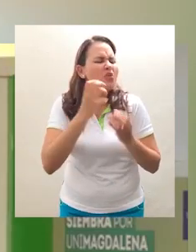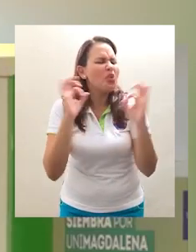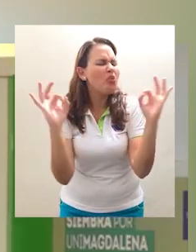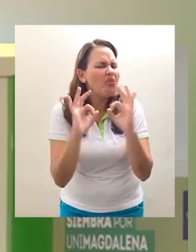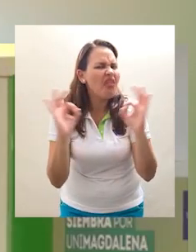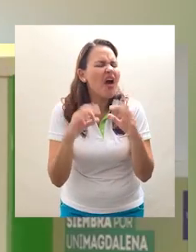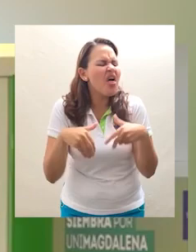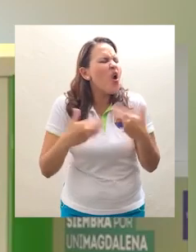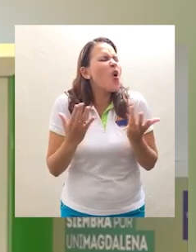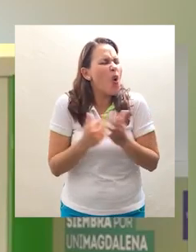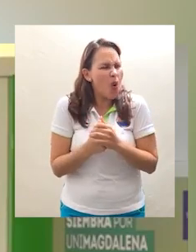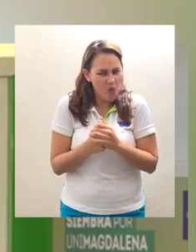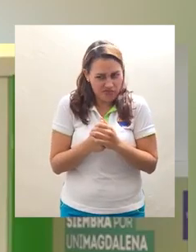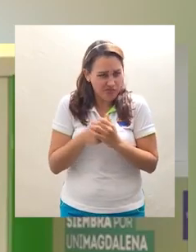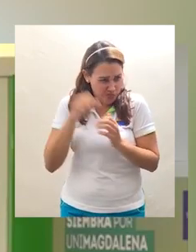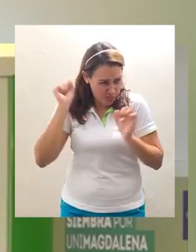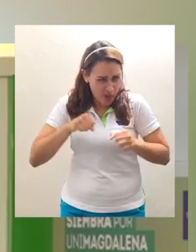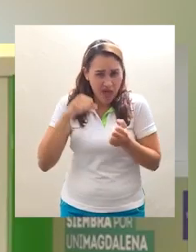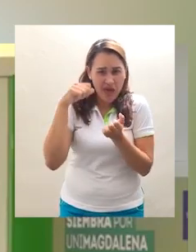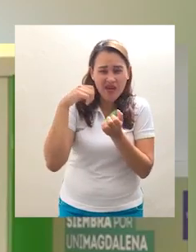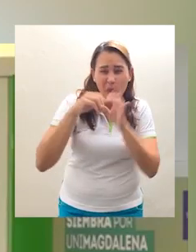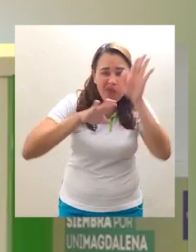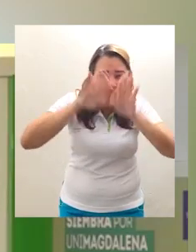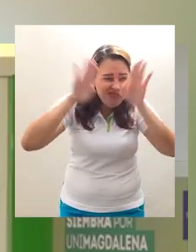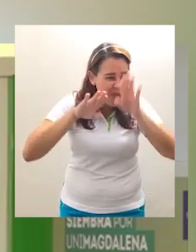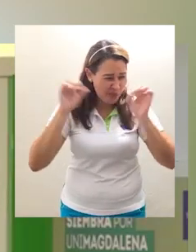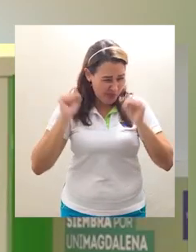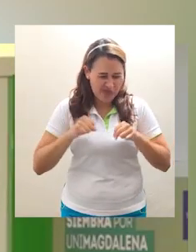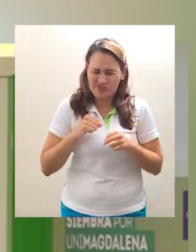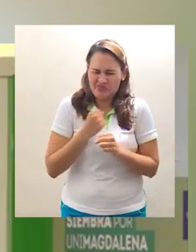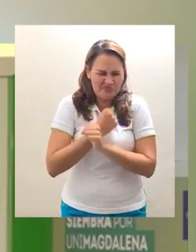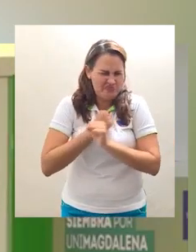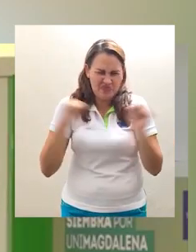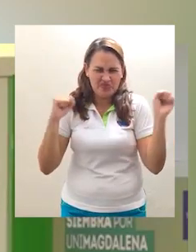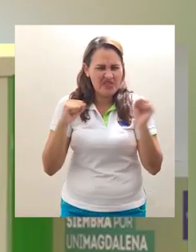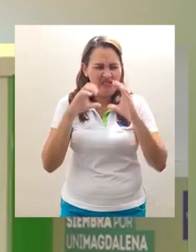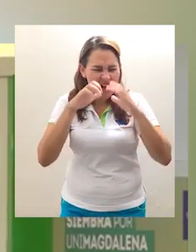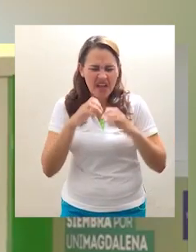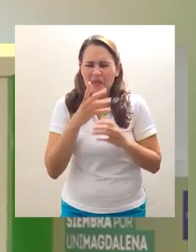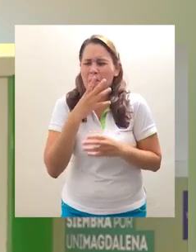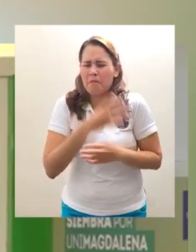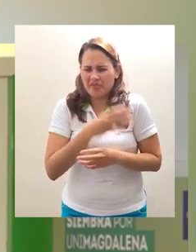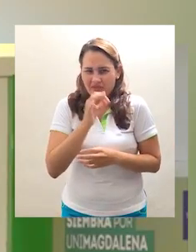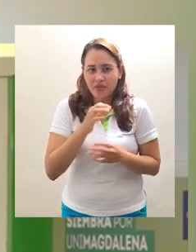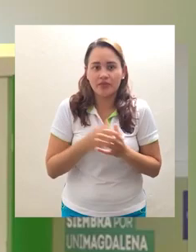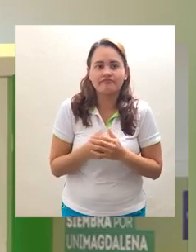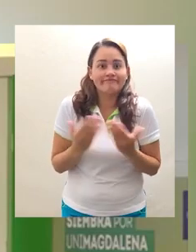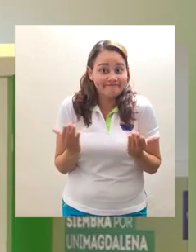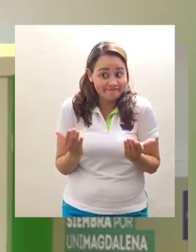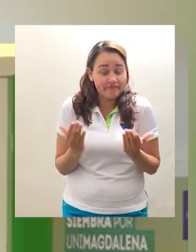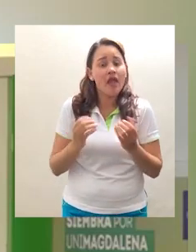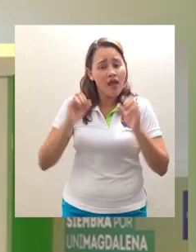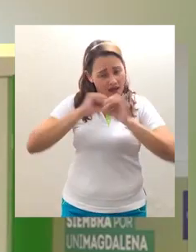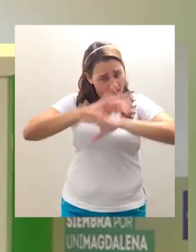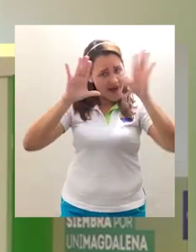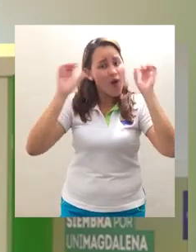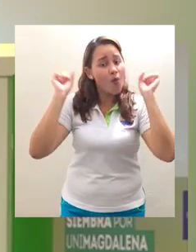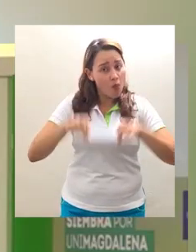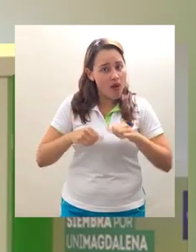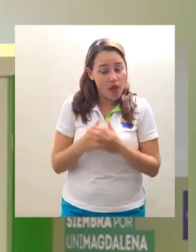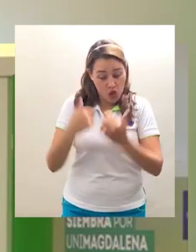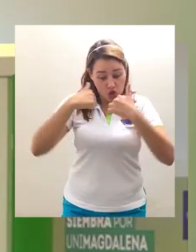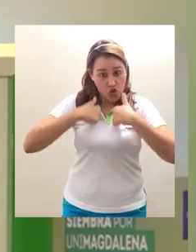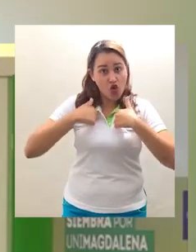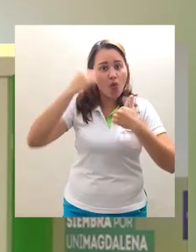ese profesor va a tener en cuenta que el estudiante participe. Pero si resulta que ese estudiante no entrega un trabajo, que no va a tener nota numérica, sino cualitativa,